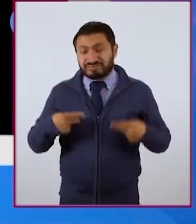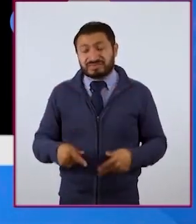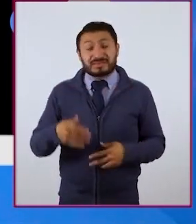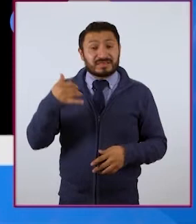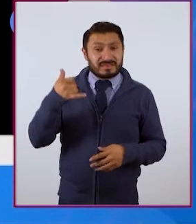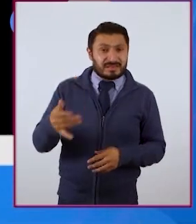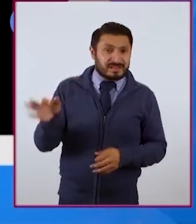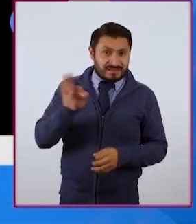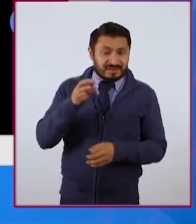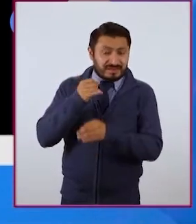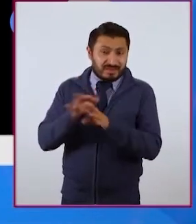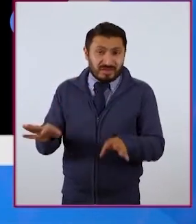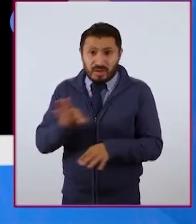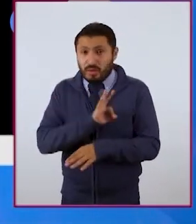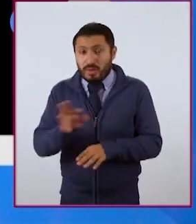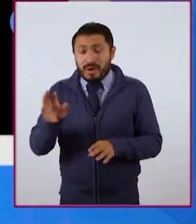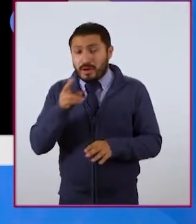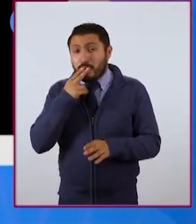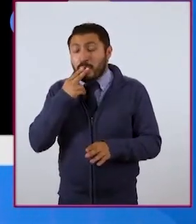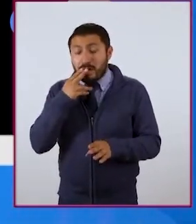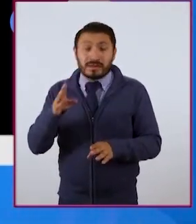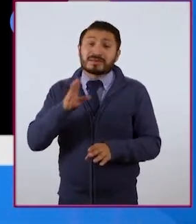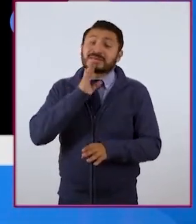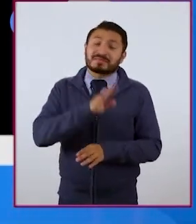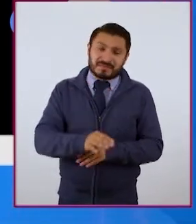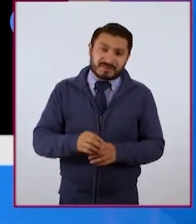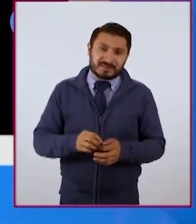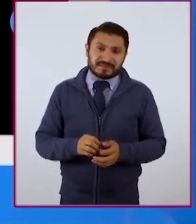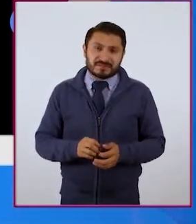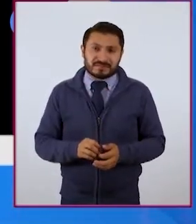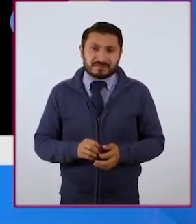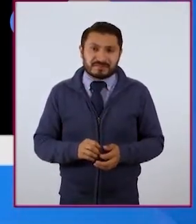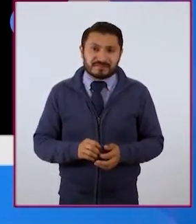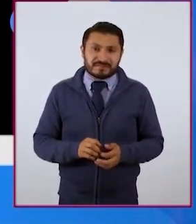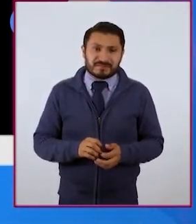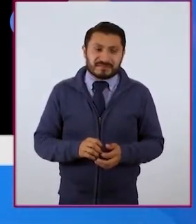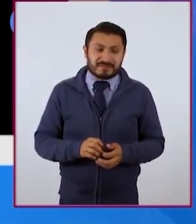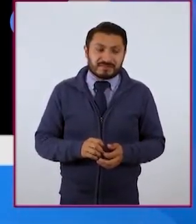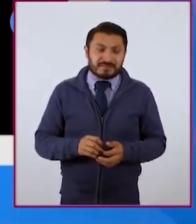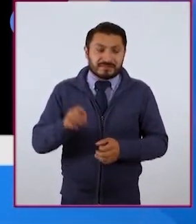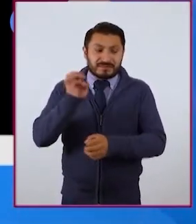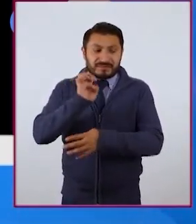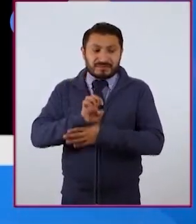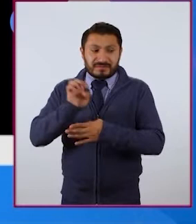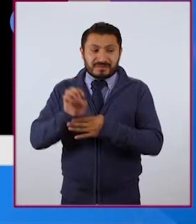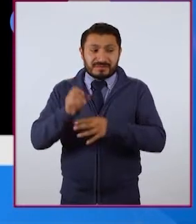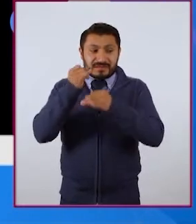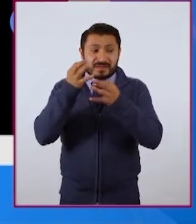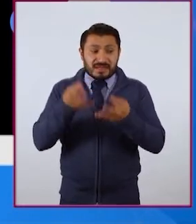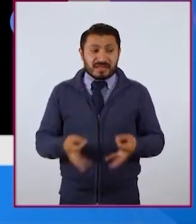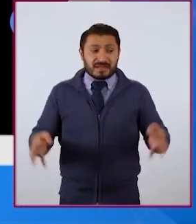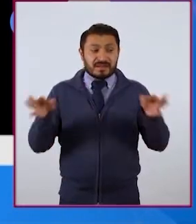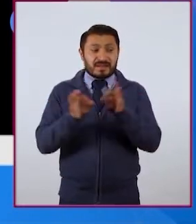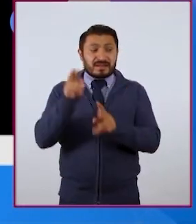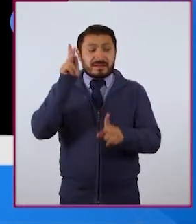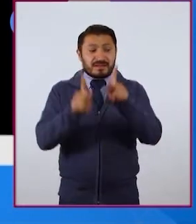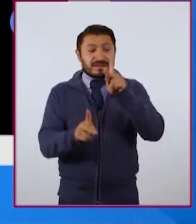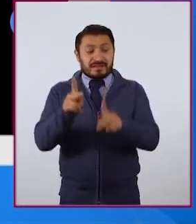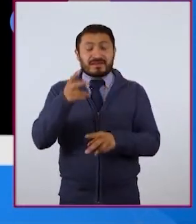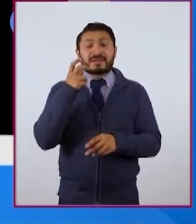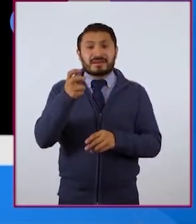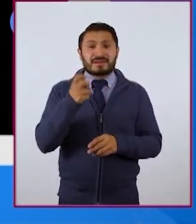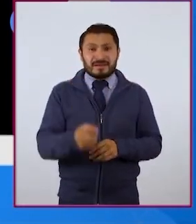a lo mejor esa información pueda ser usada en la forma en que yo no desee. Entonces, es importante primero hablarlo, el diálogo,